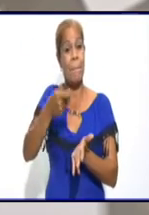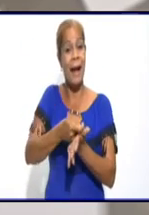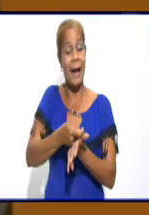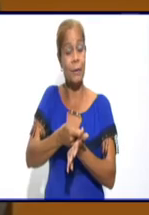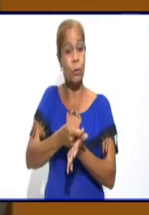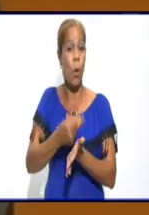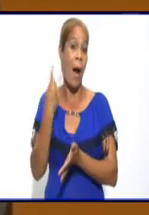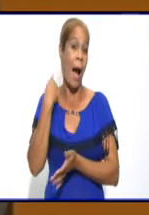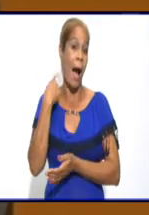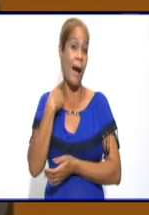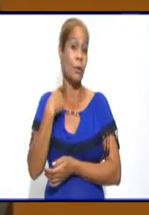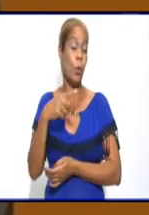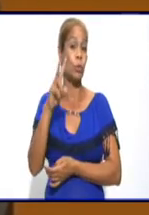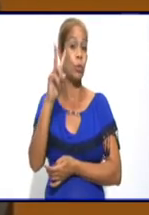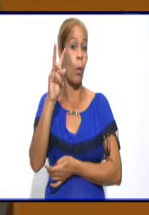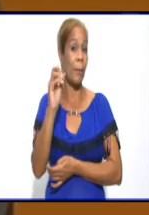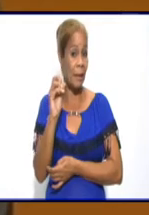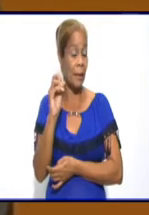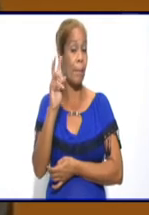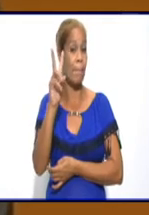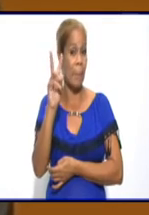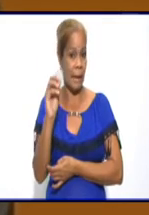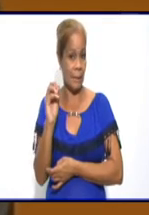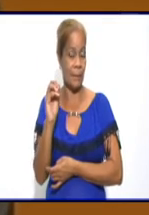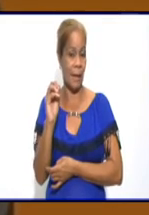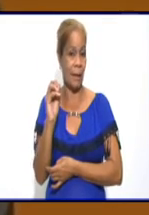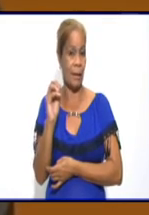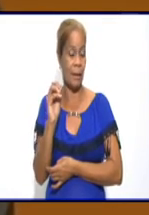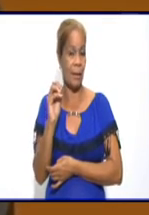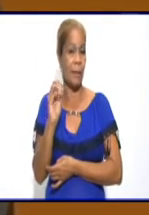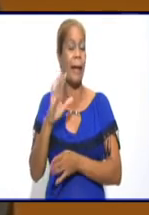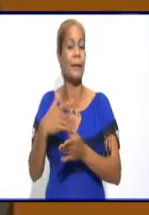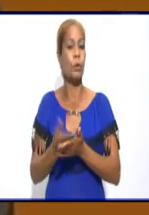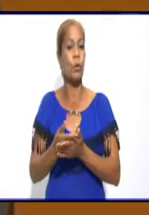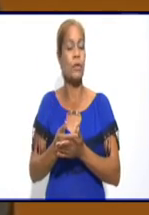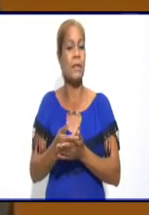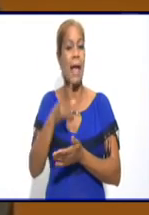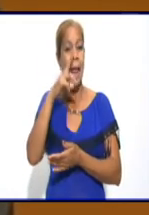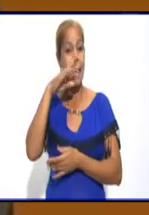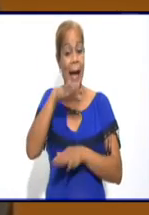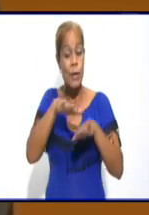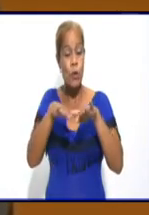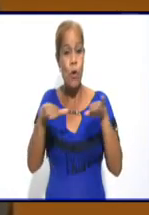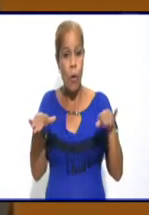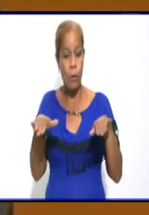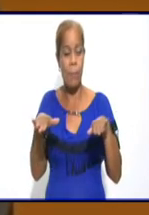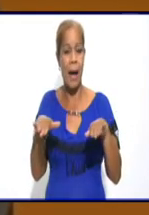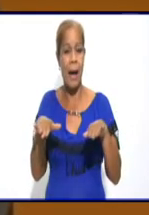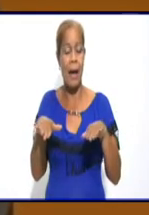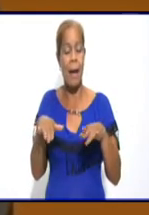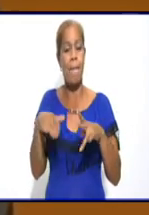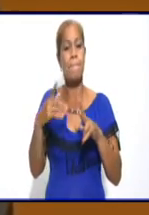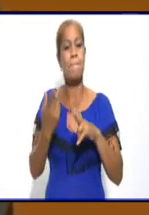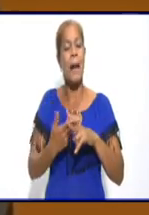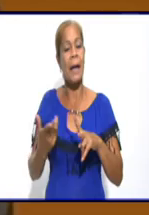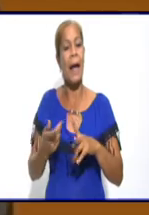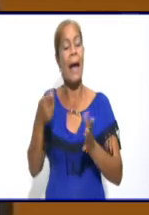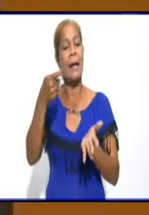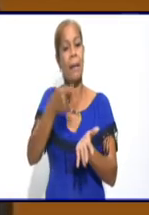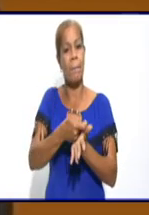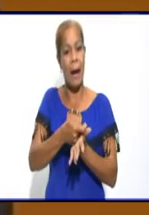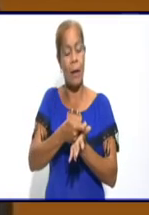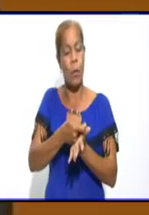los ingresos percibidos en el año 2020, la norma establece que solamente se exoneran del pago de esta declaración jurada lo que estuvieron